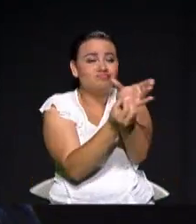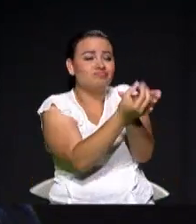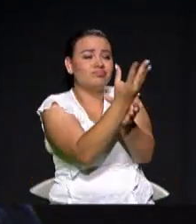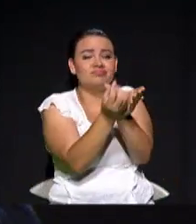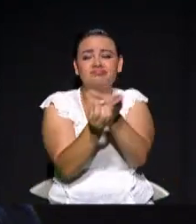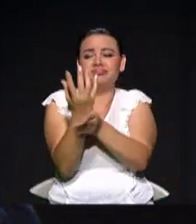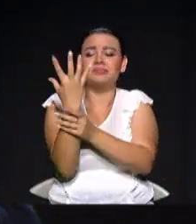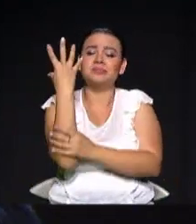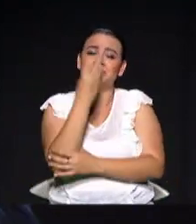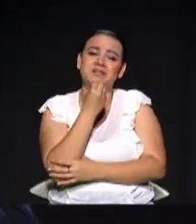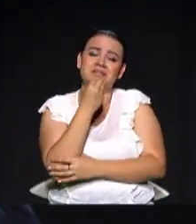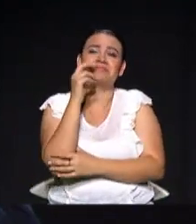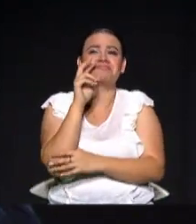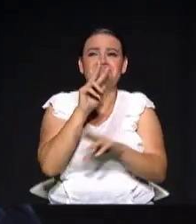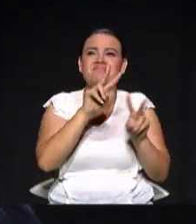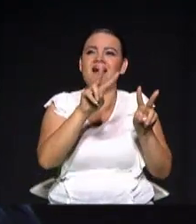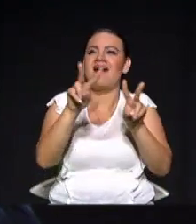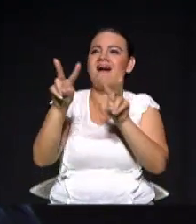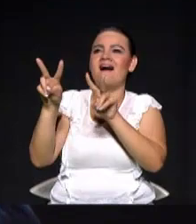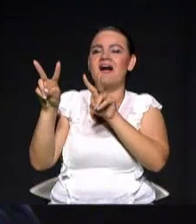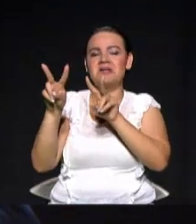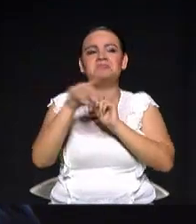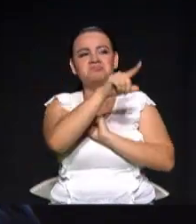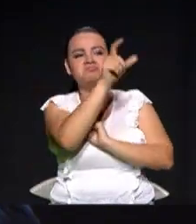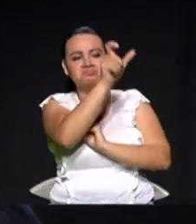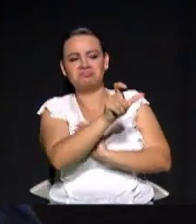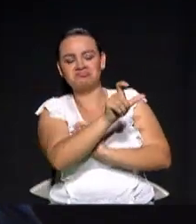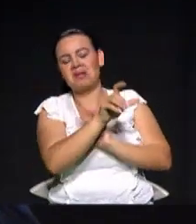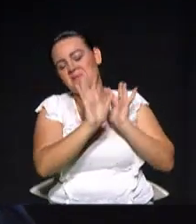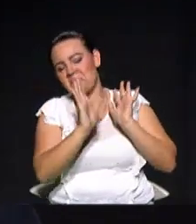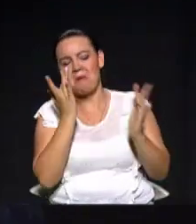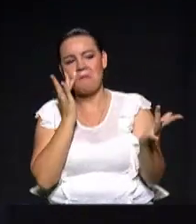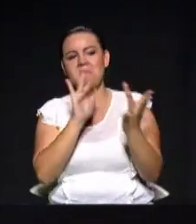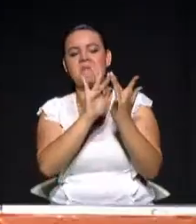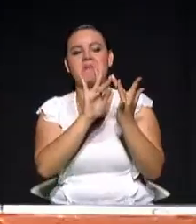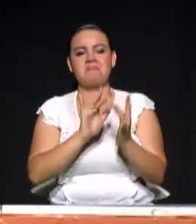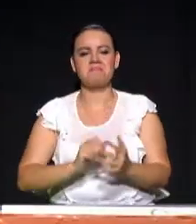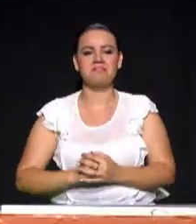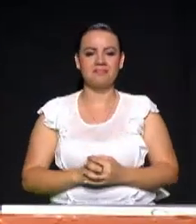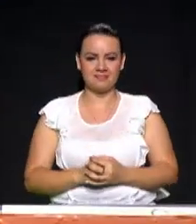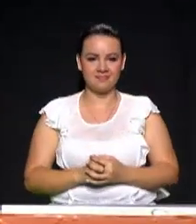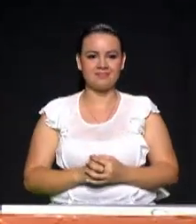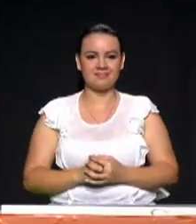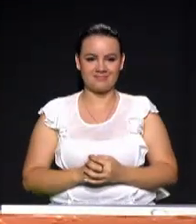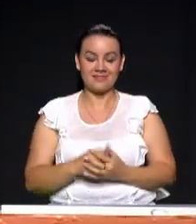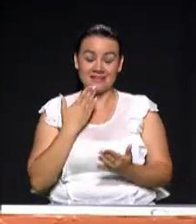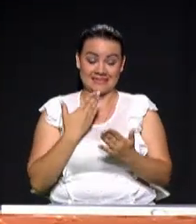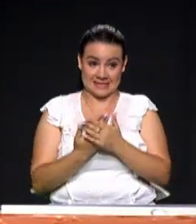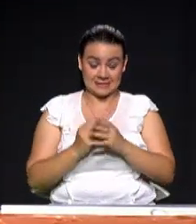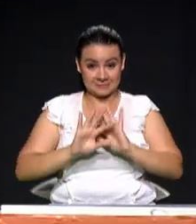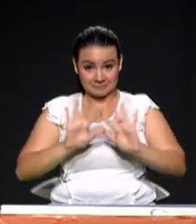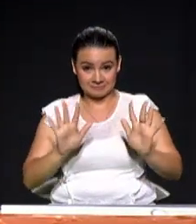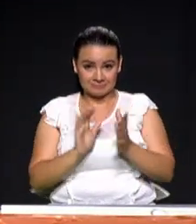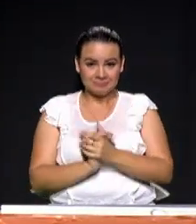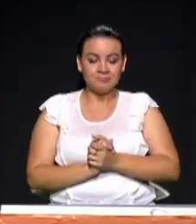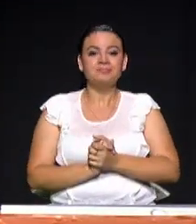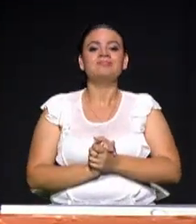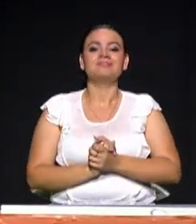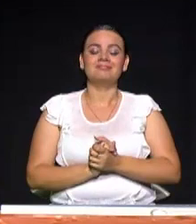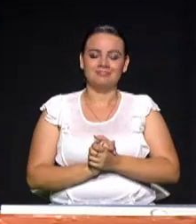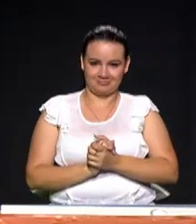ecológico. Entonces me identifico ampliamente con él en ese tema. Muy bien, muchas gracias. Bueno, seguimos entonces